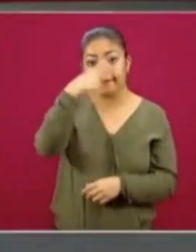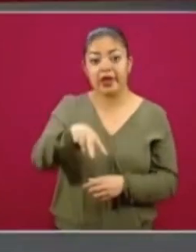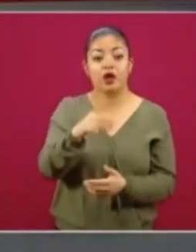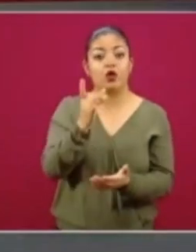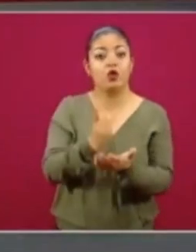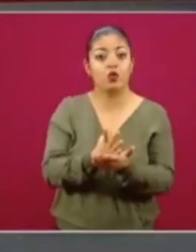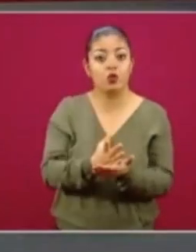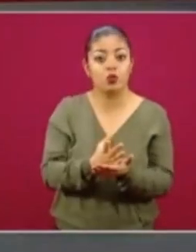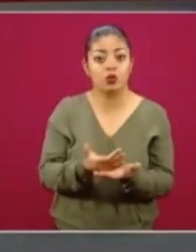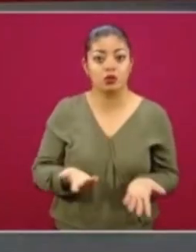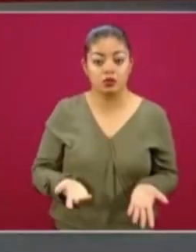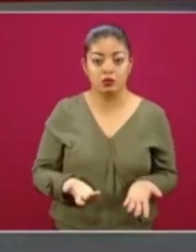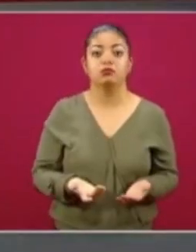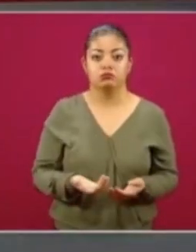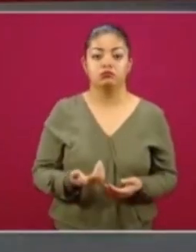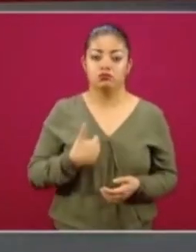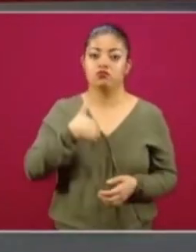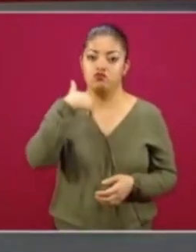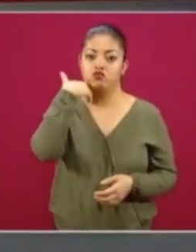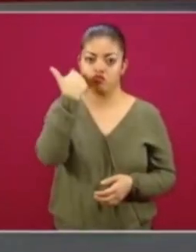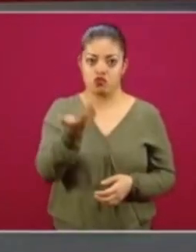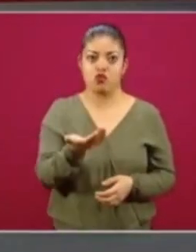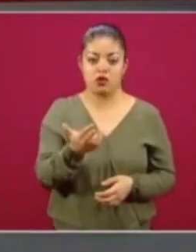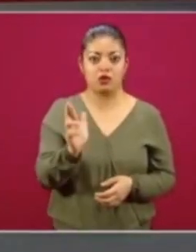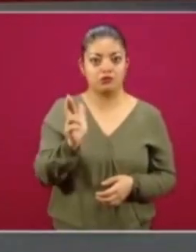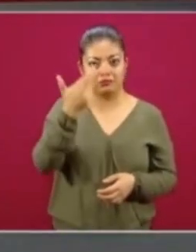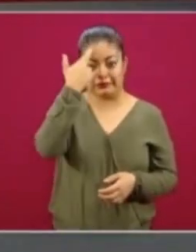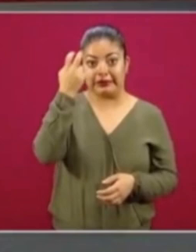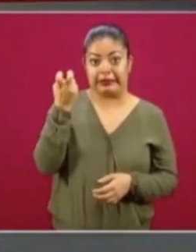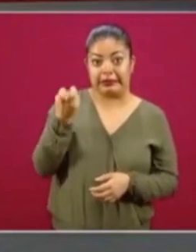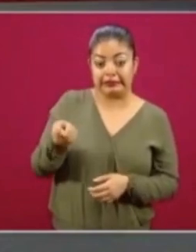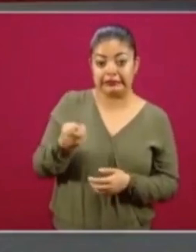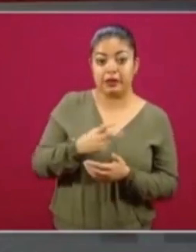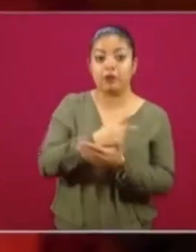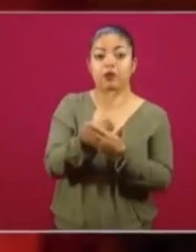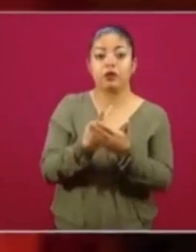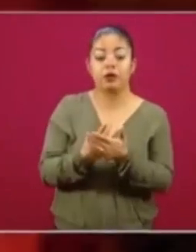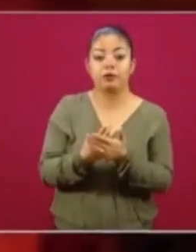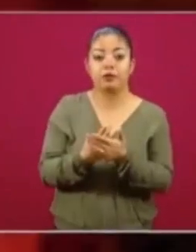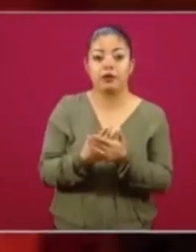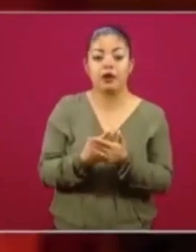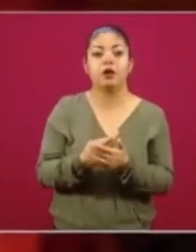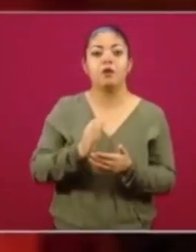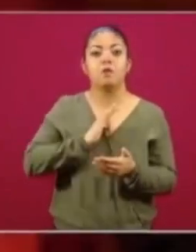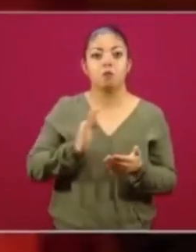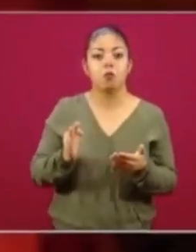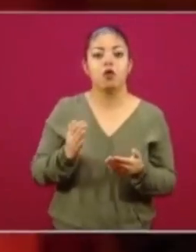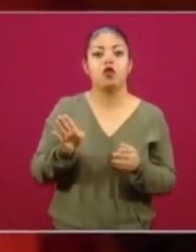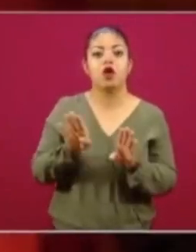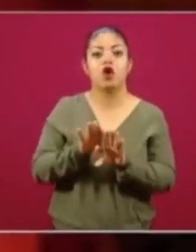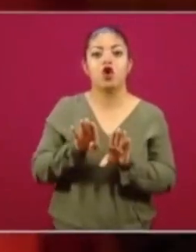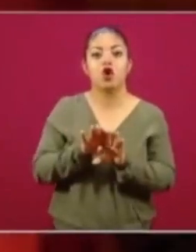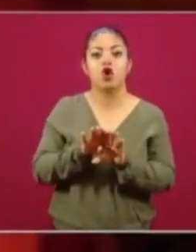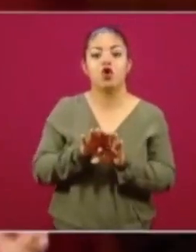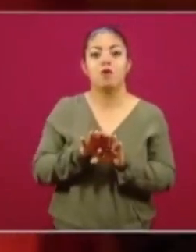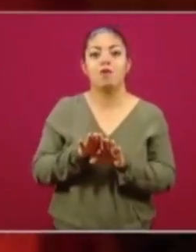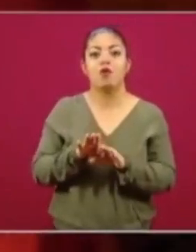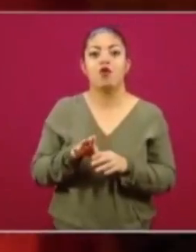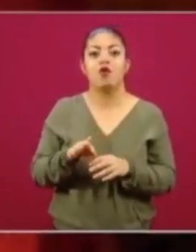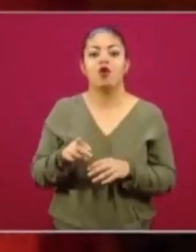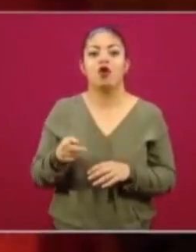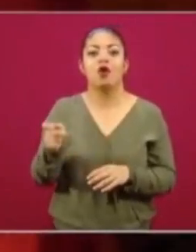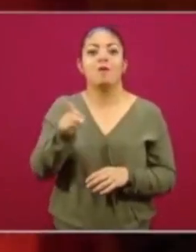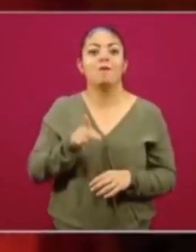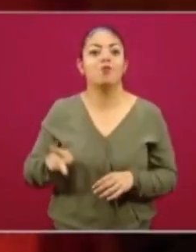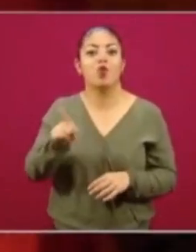Y recordarles que afortunadamente estos fueron uno de los programas que se pudieron compartir con pueblos hermanos,